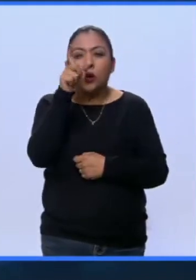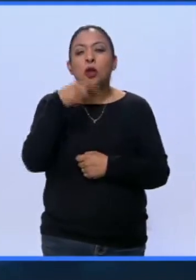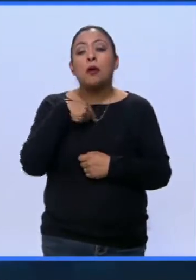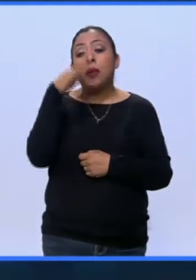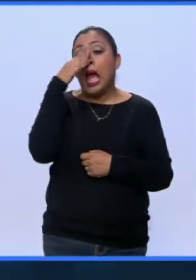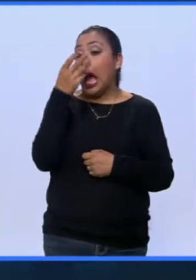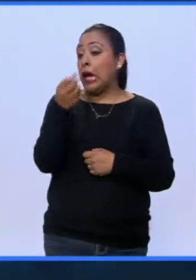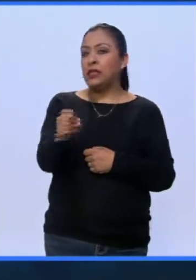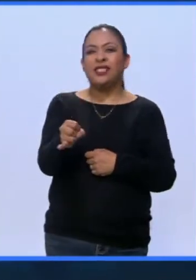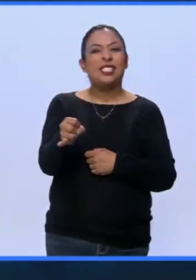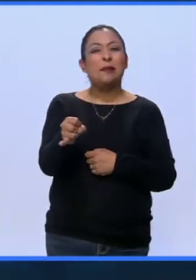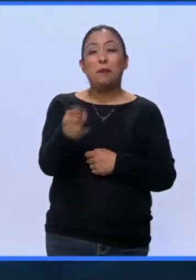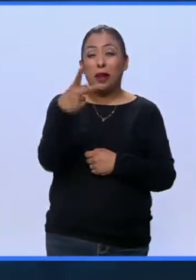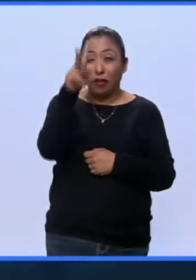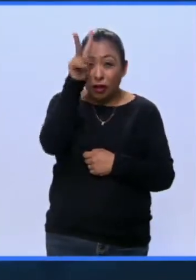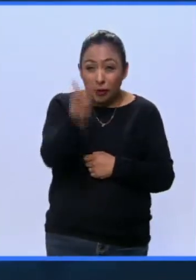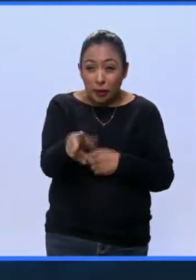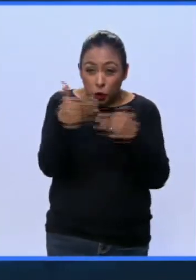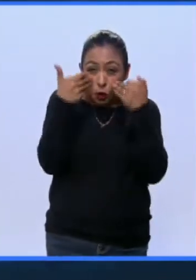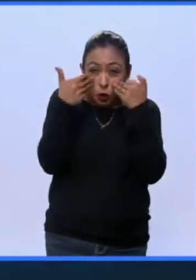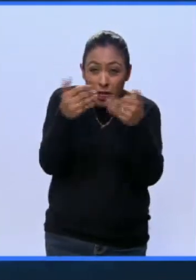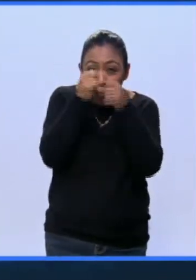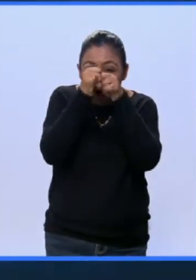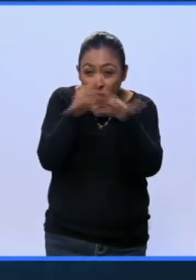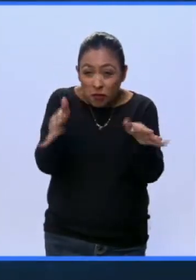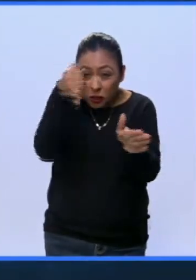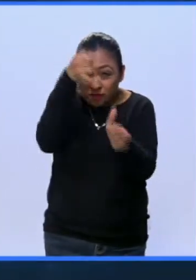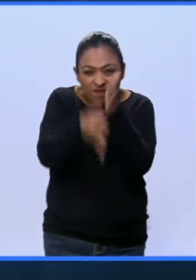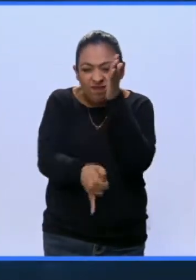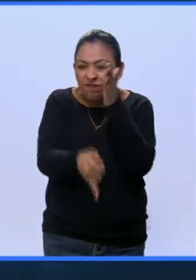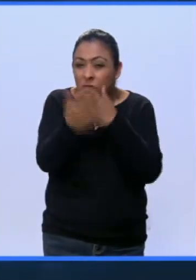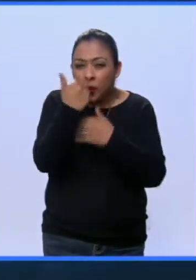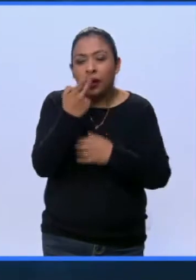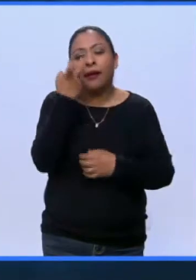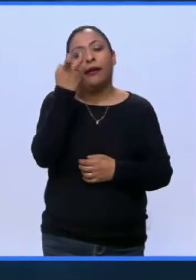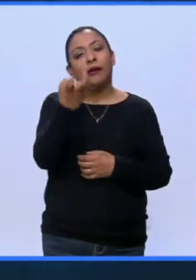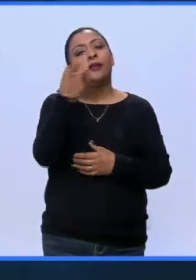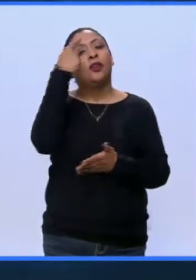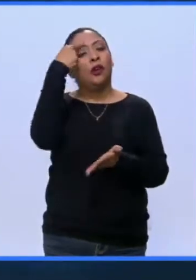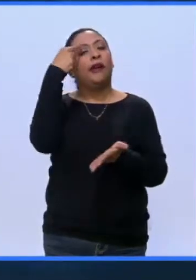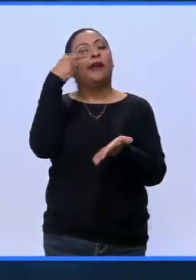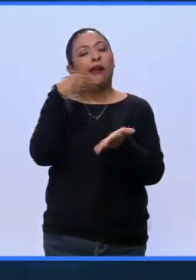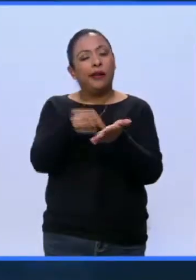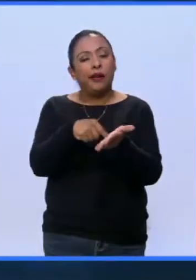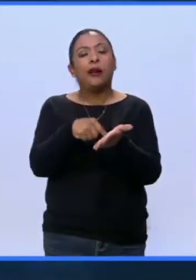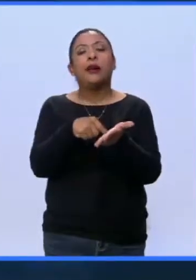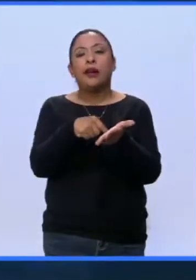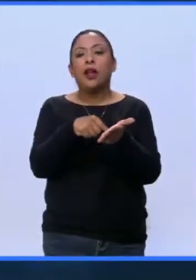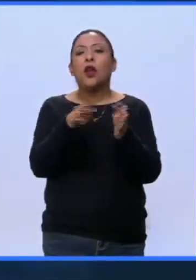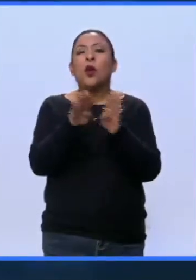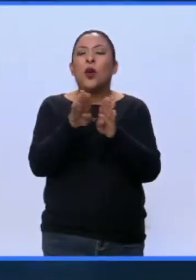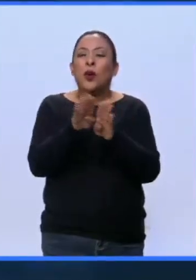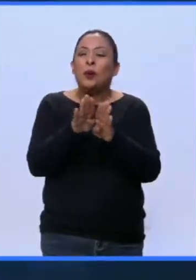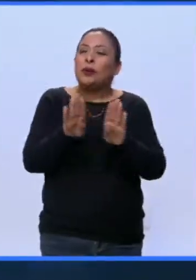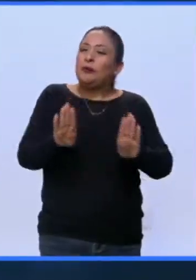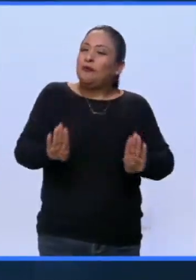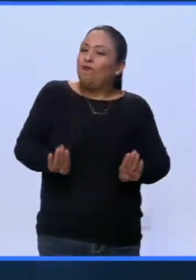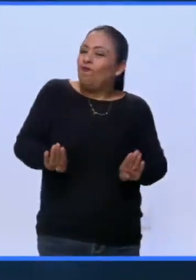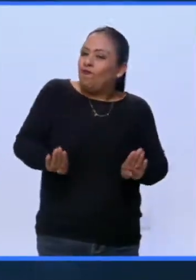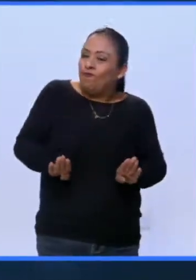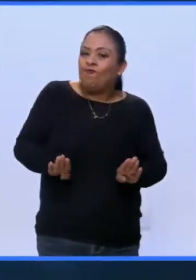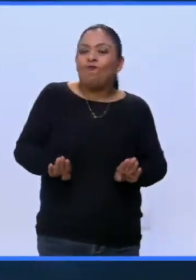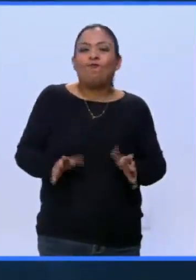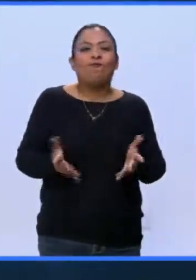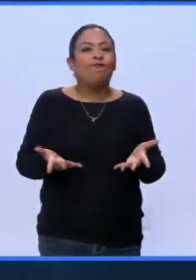sin tener la mayor información, creo que es uno de nuestros rasgos de